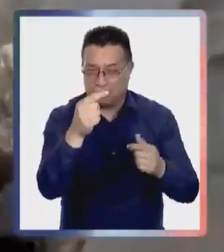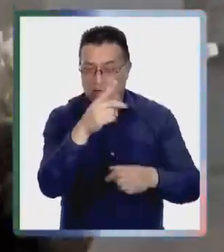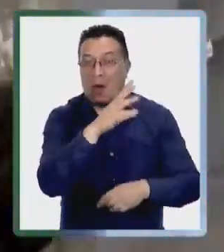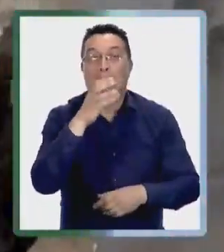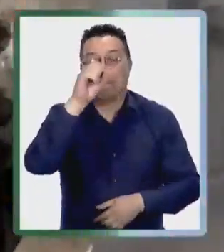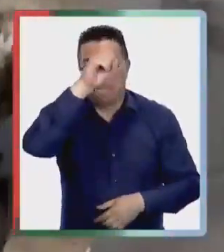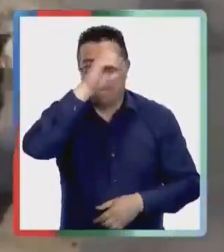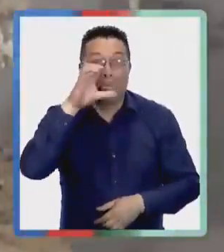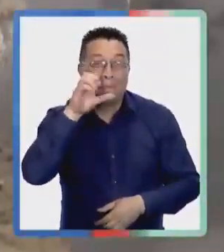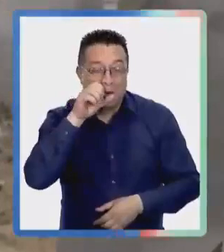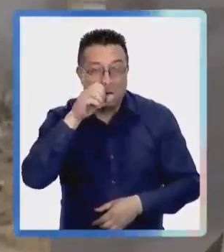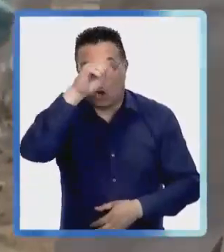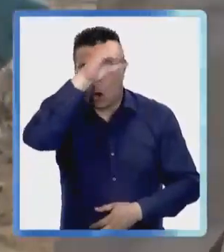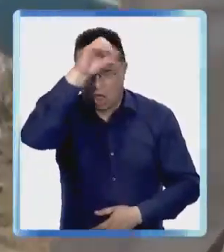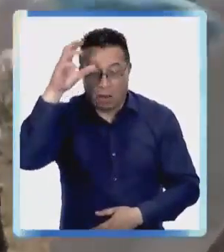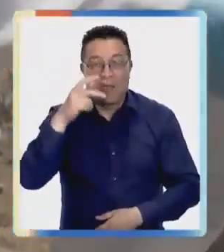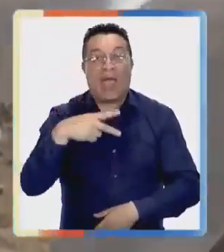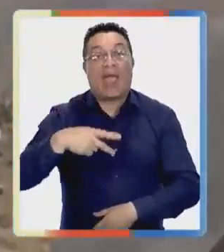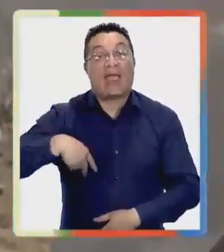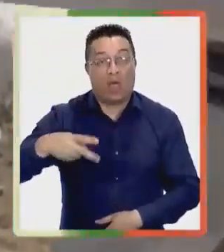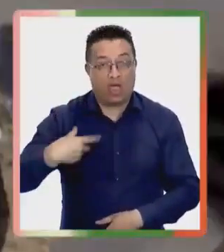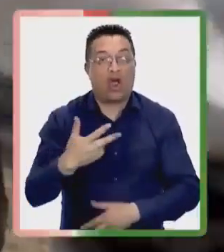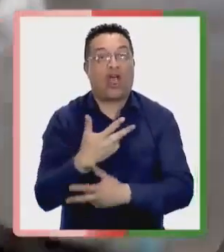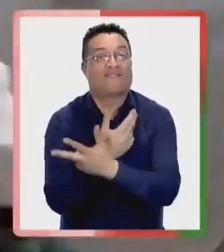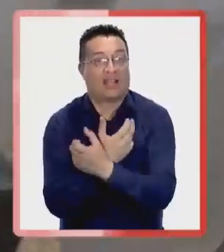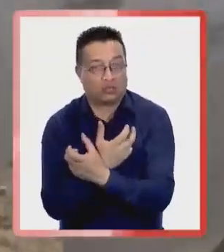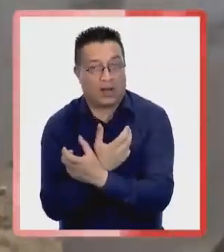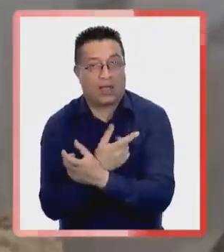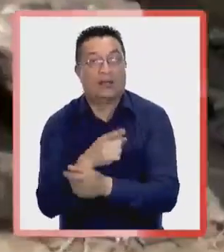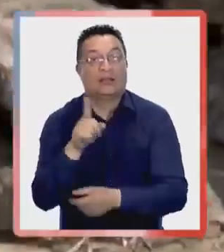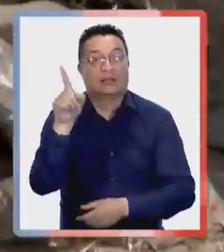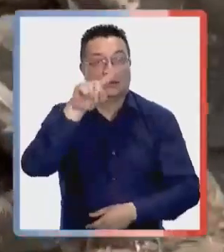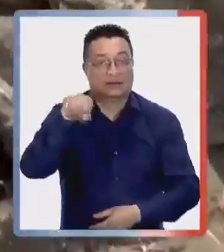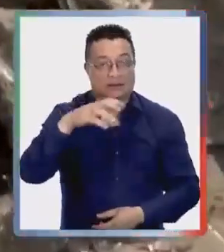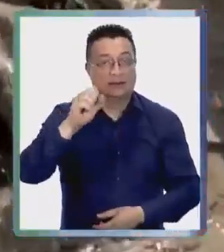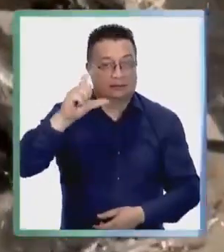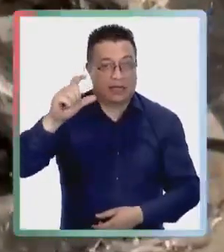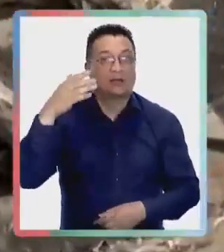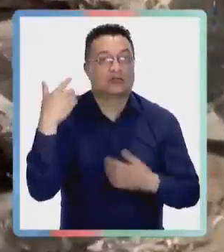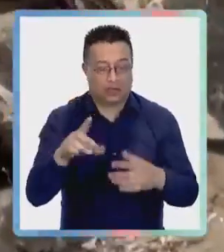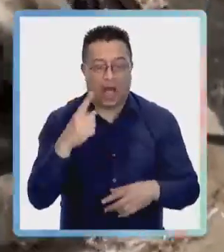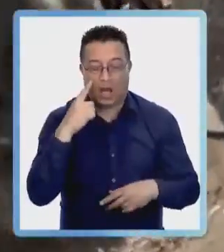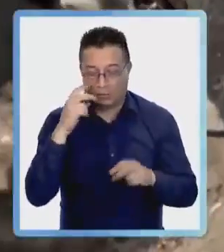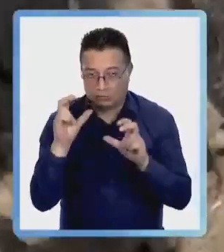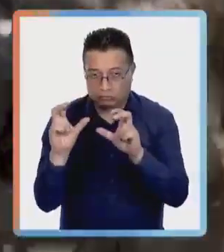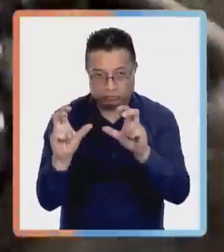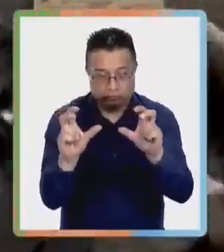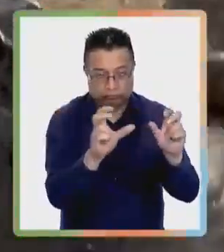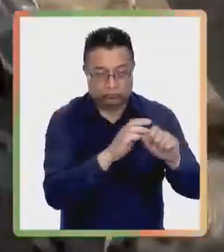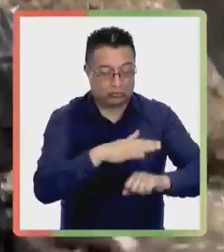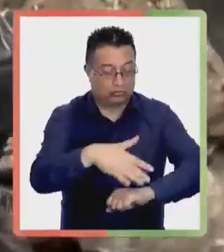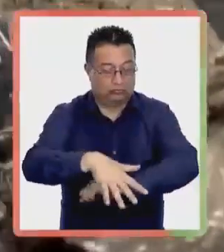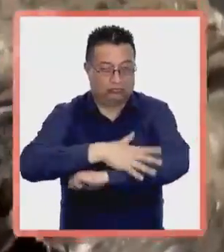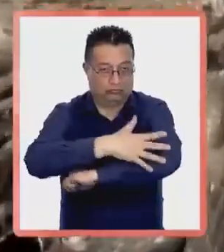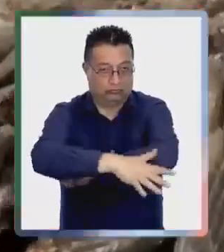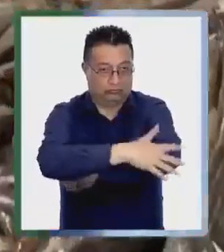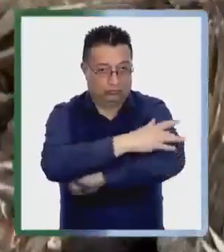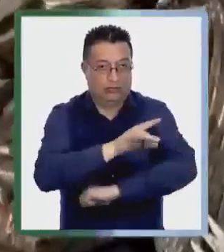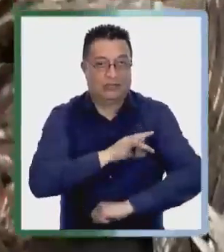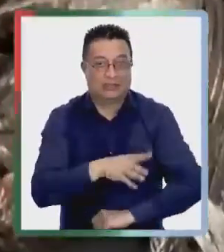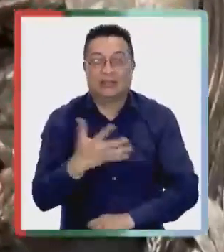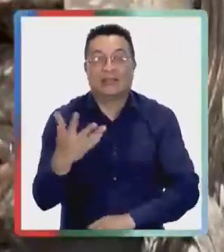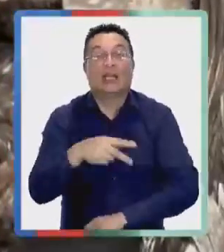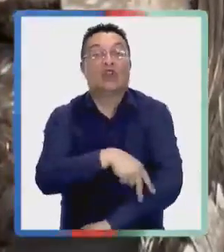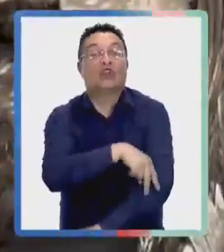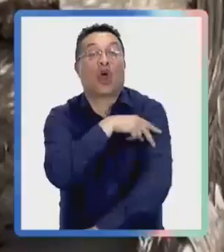Hallazgos similares han ocurrido en Perú, Colombia, Ecuador y Venezuela. Por lo tanto, el SAC ya había activado el monitoreo en las